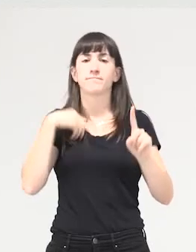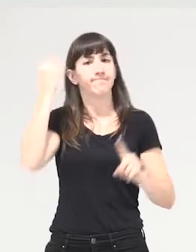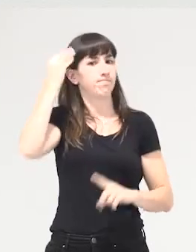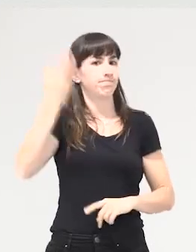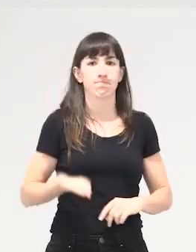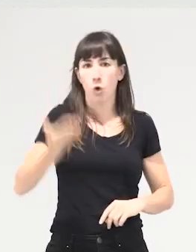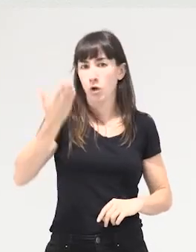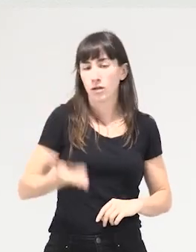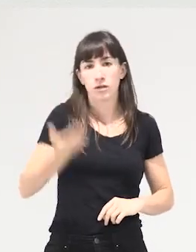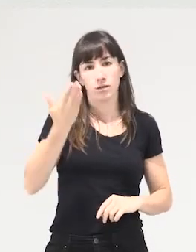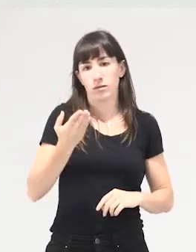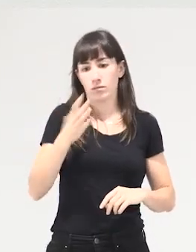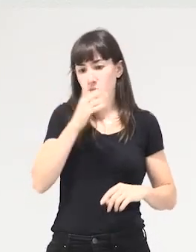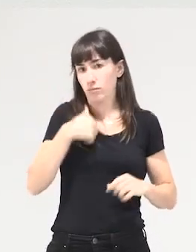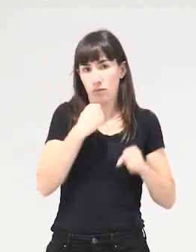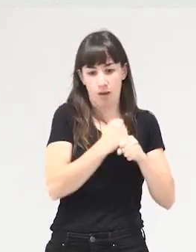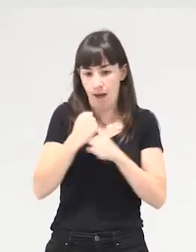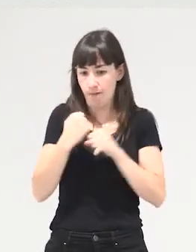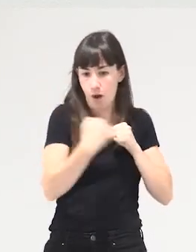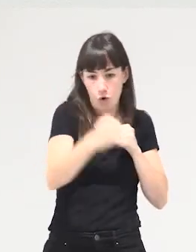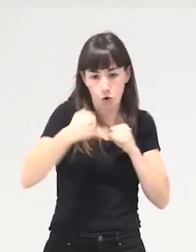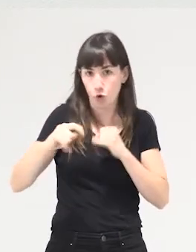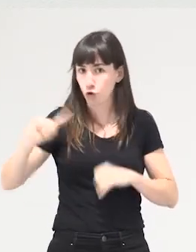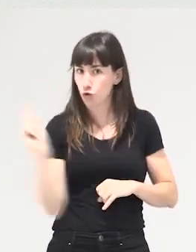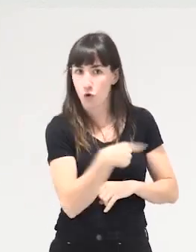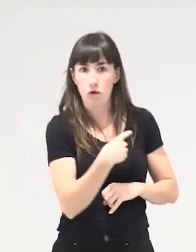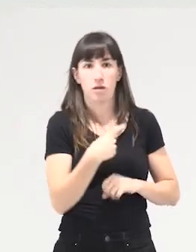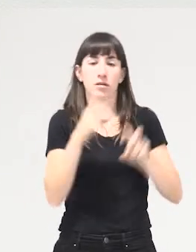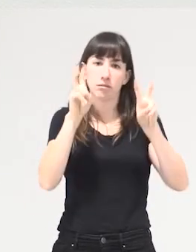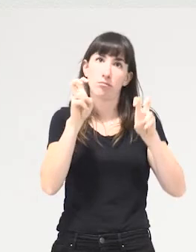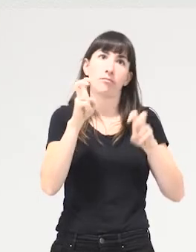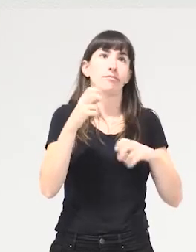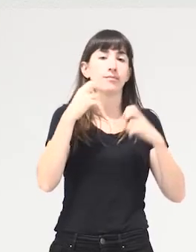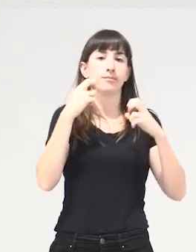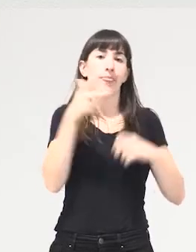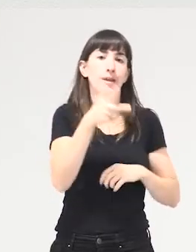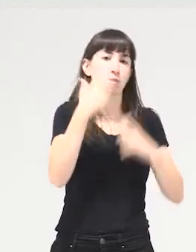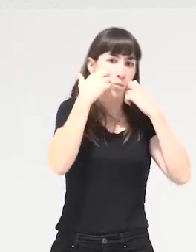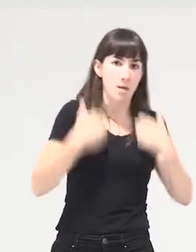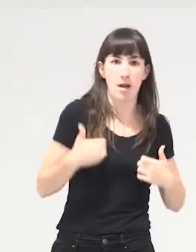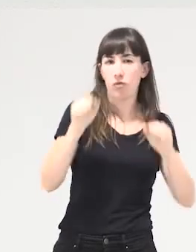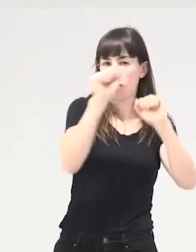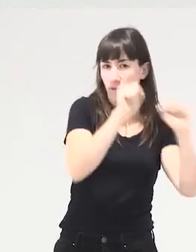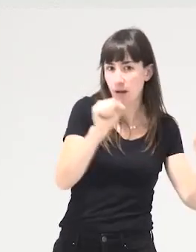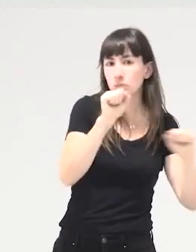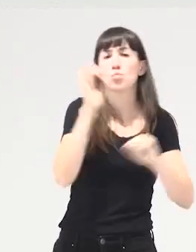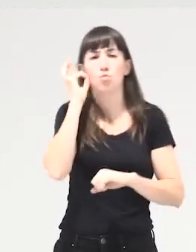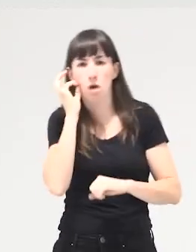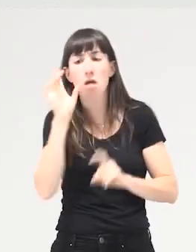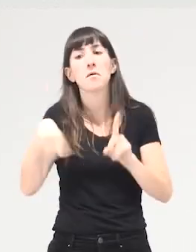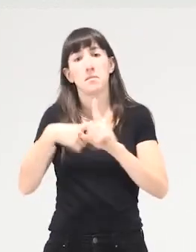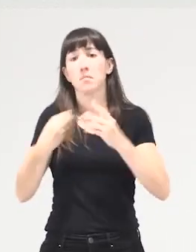fundamental. En todos nuestros ejes de trabajo en los que abordamos la defensa de derechos humanos de las mujeres, pero también por la